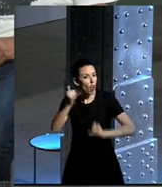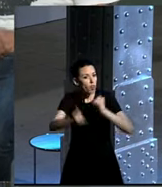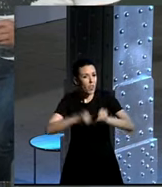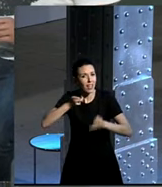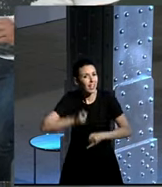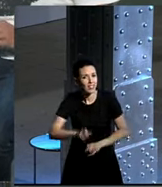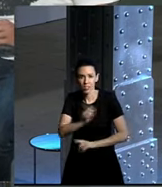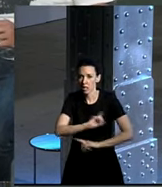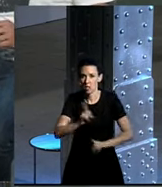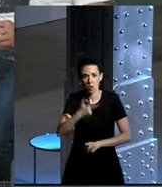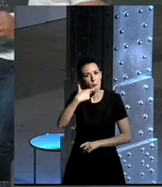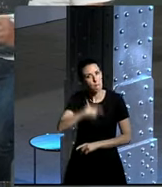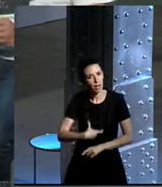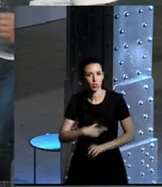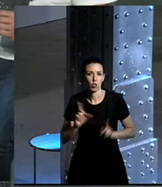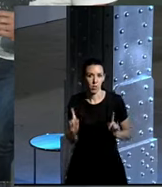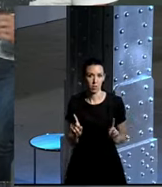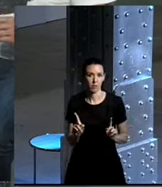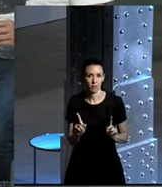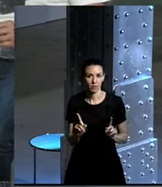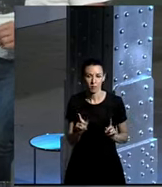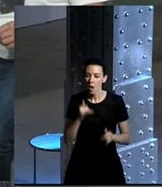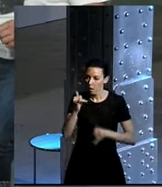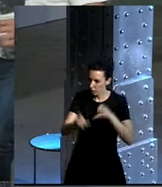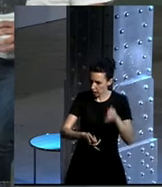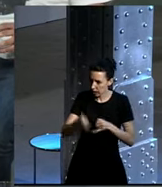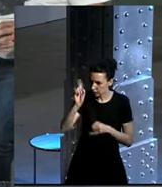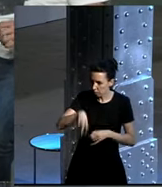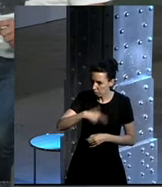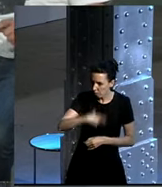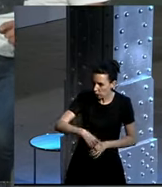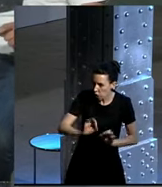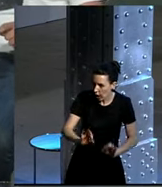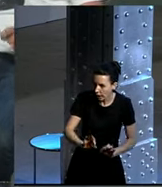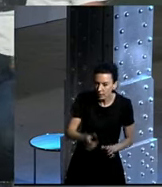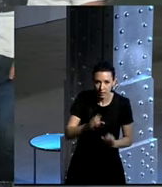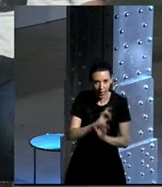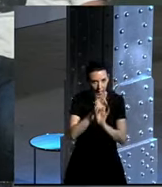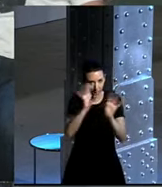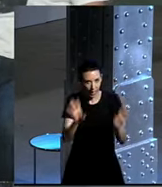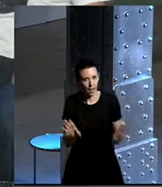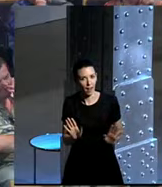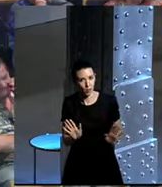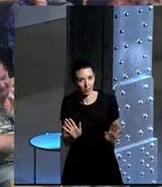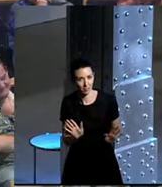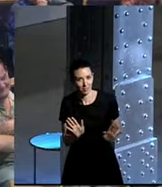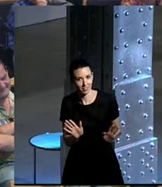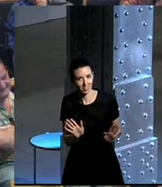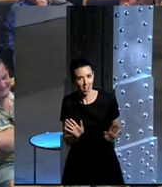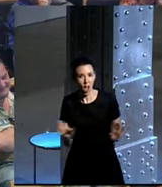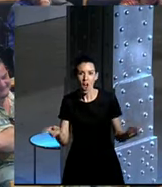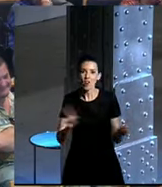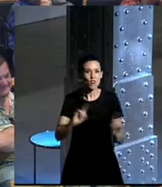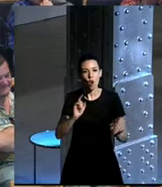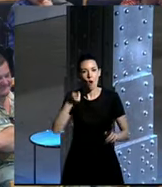yo soy una persona. Entonces... Los ciclistas también son personas. Claro, es que ahí voy. Es que ahí voy, es que no somos